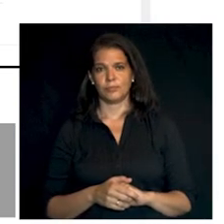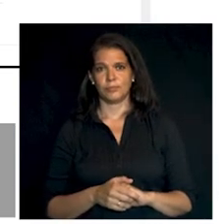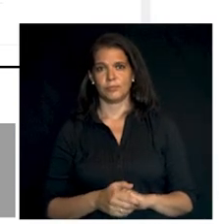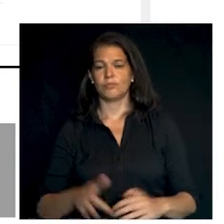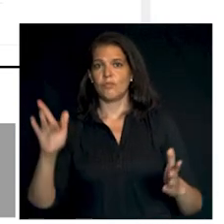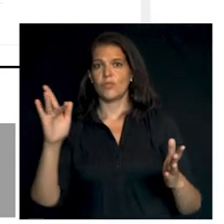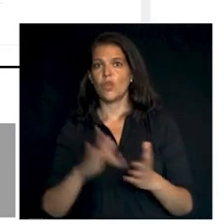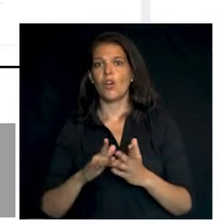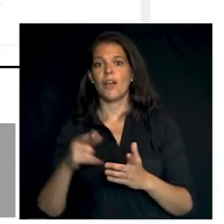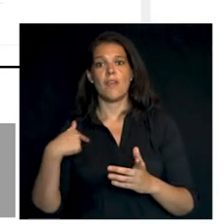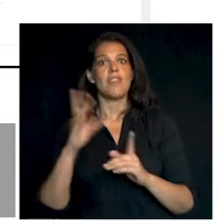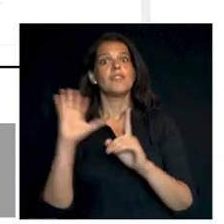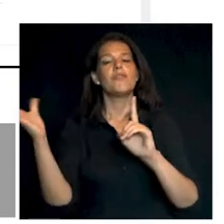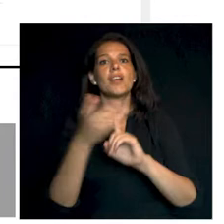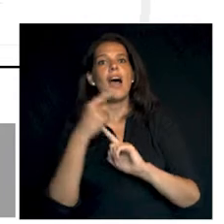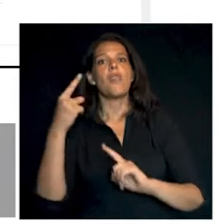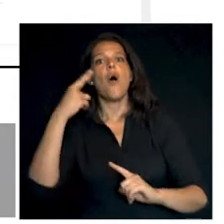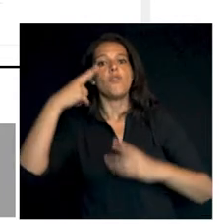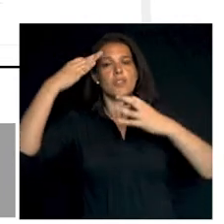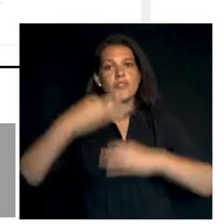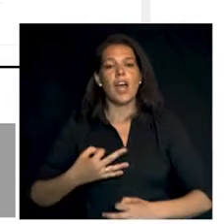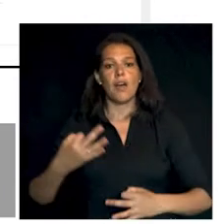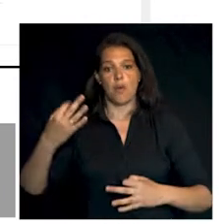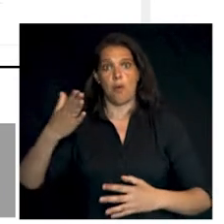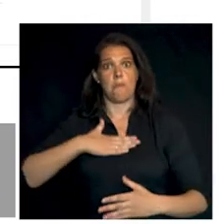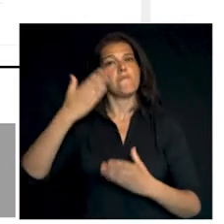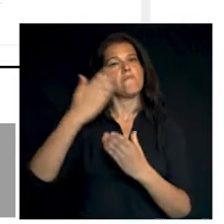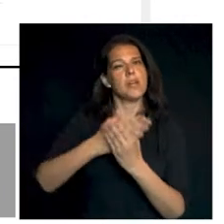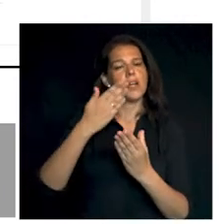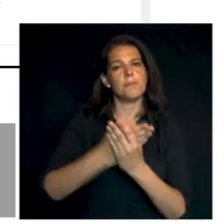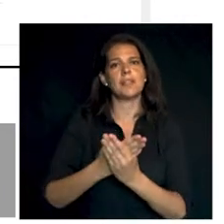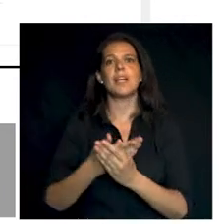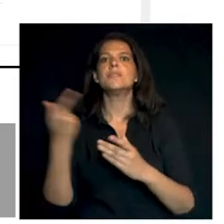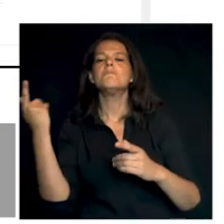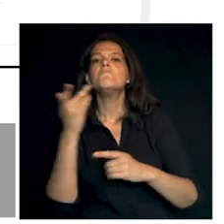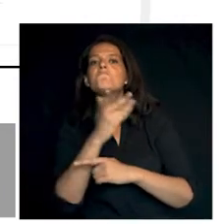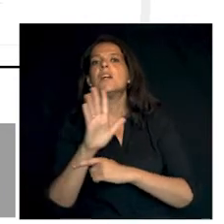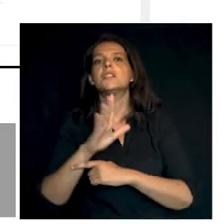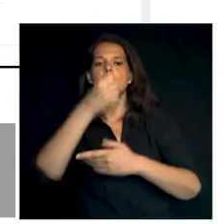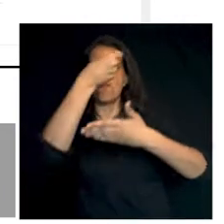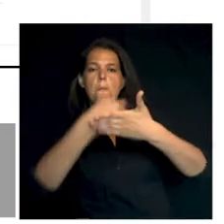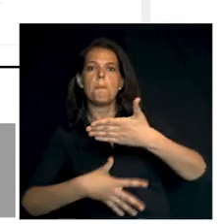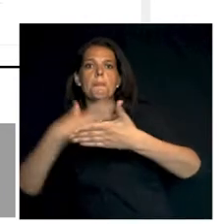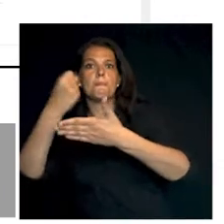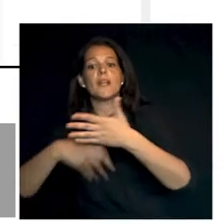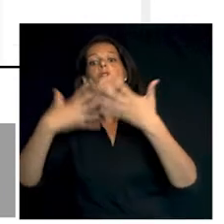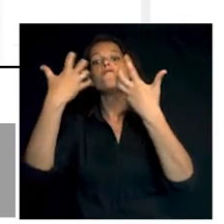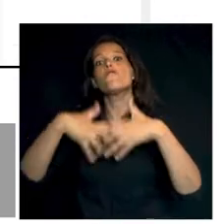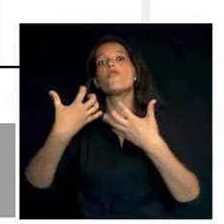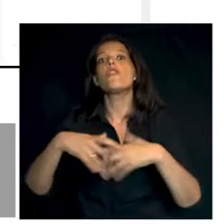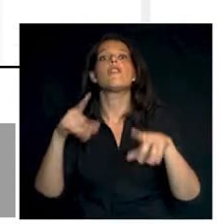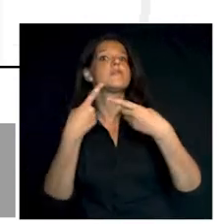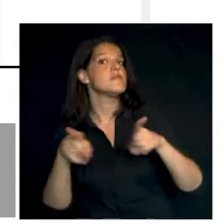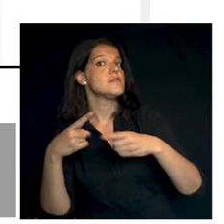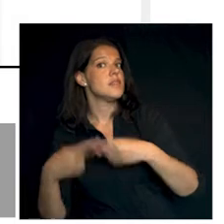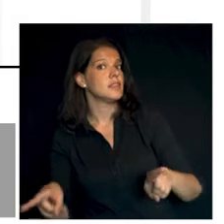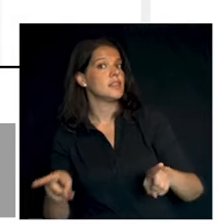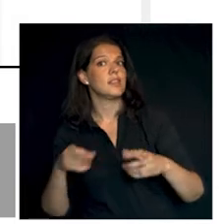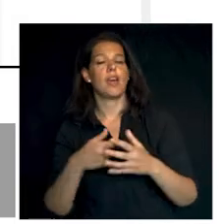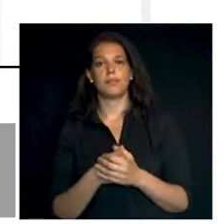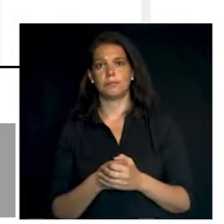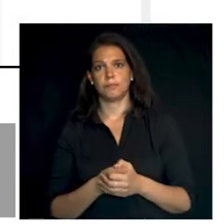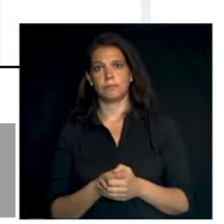Una vez identificado y autentificado en Mi Carpeta, se presentan una serie de menús con diferentes funcionalidades.